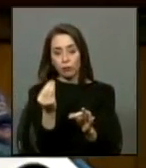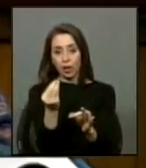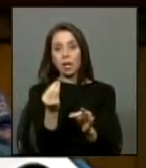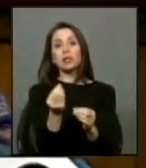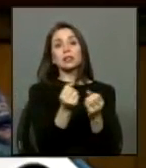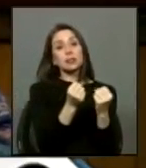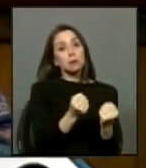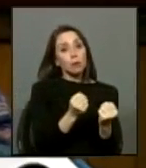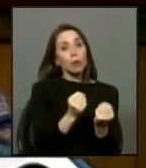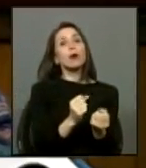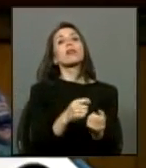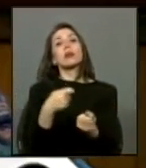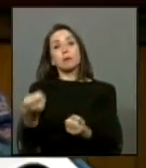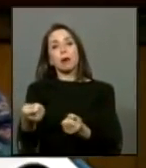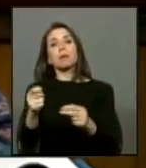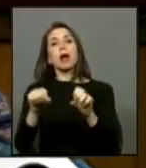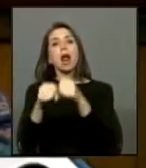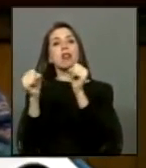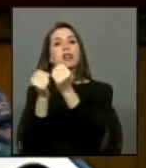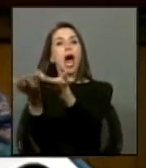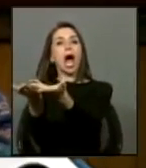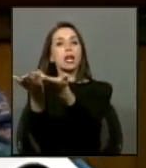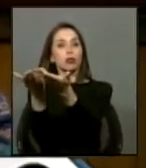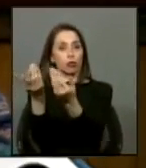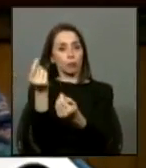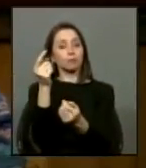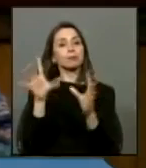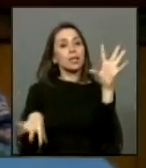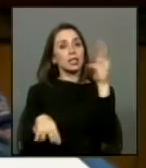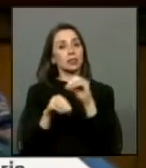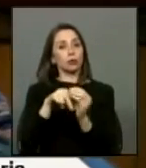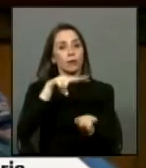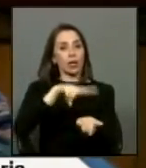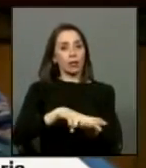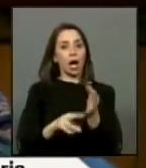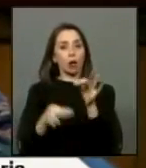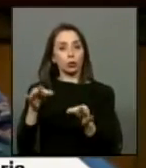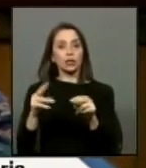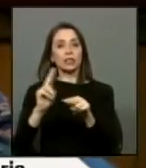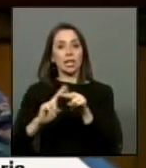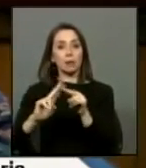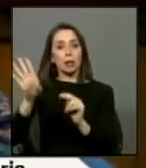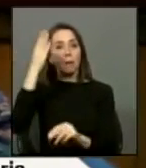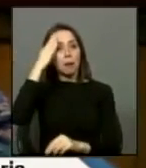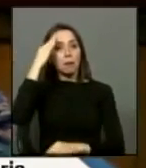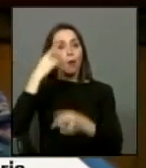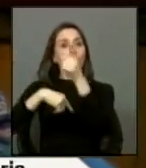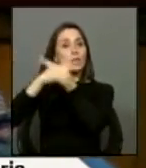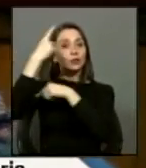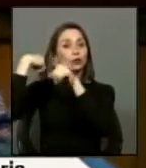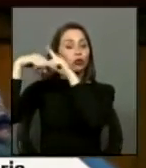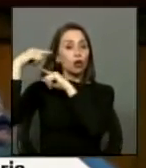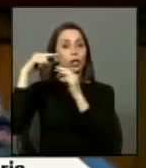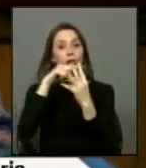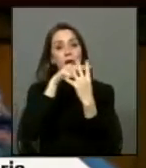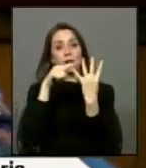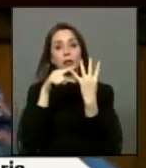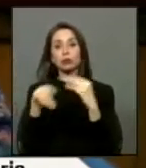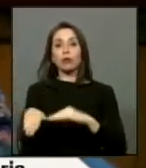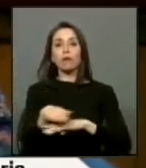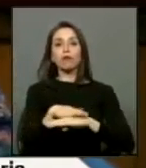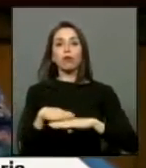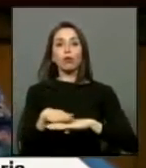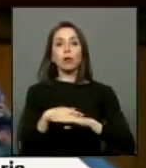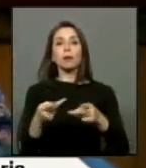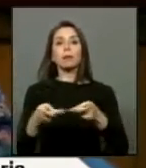posibilidades el daño que se causó. En síntesis, la verdad, la justicia, la reparación y la memoria histórica son los ejes fundamentales